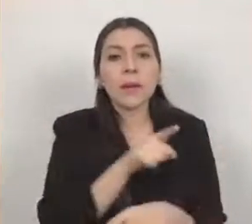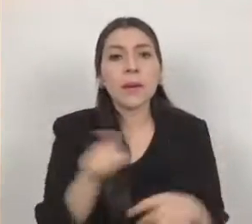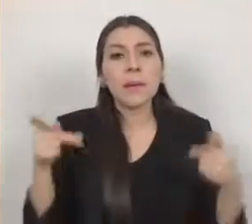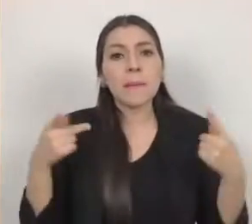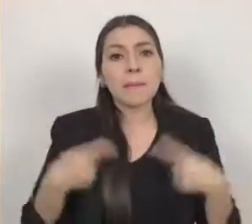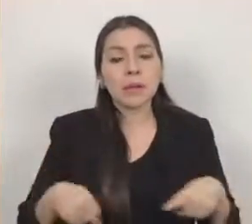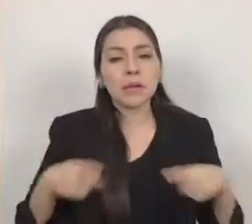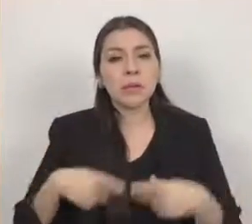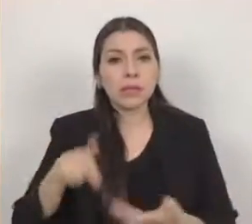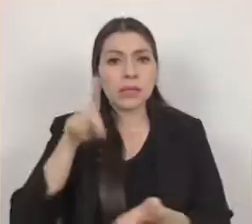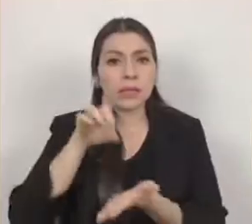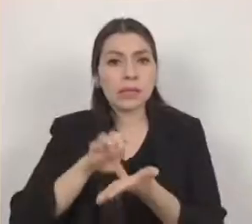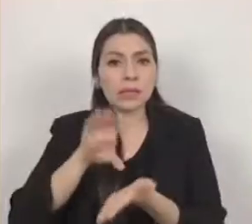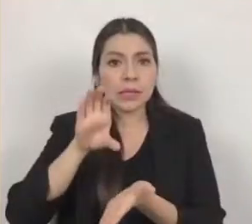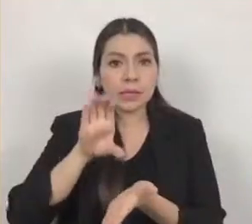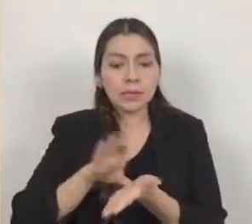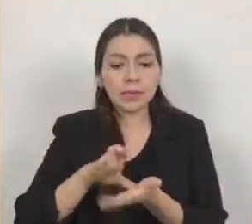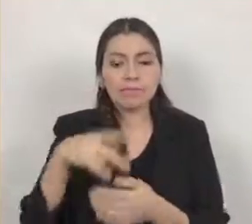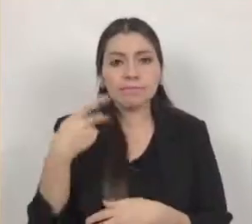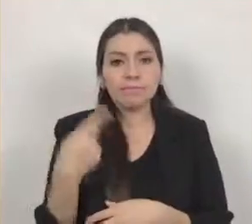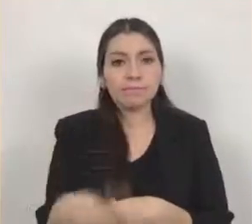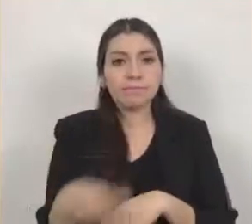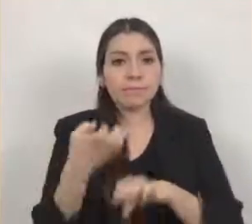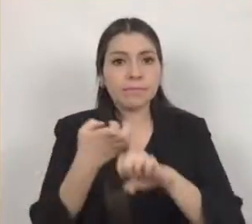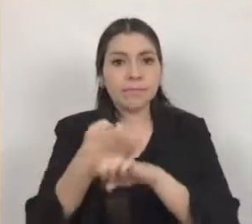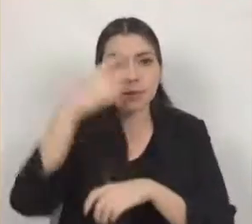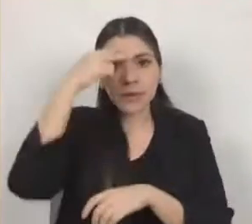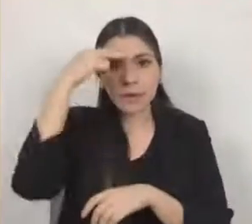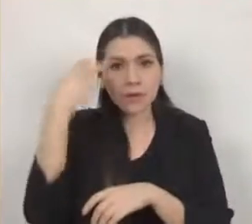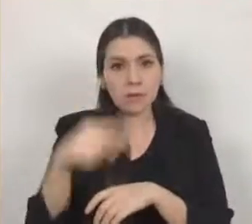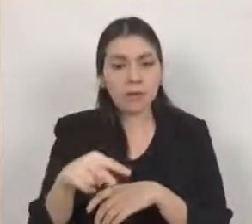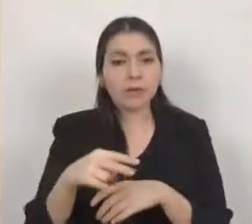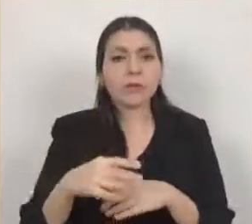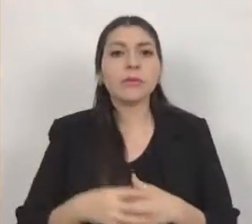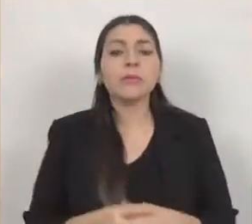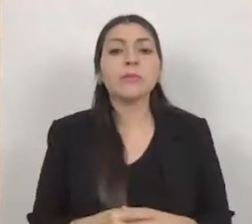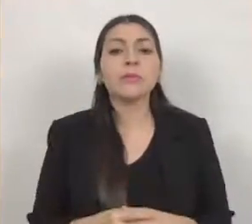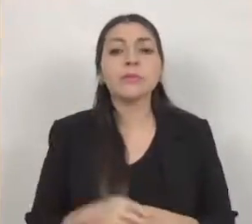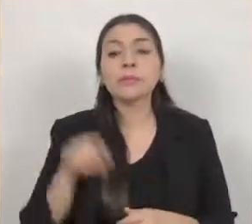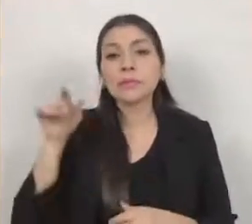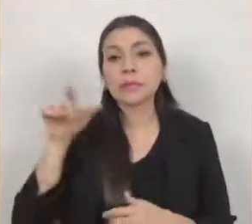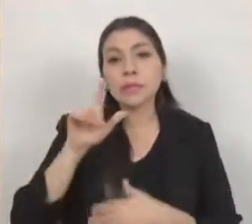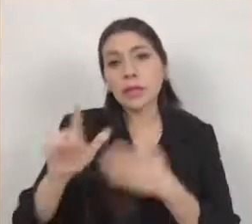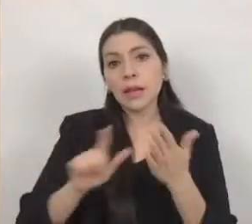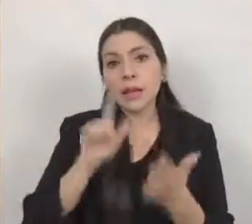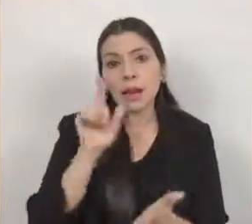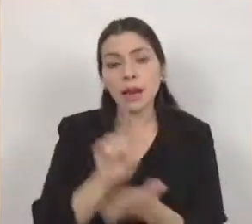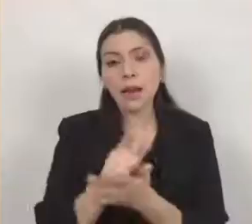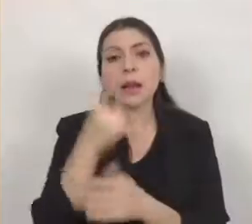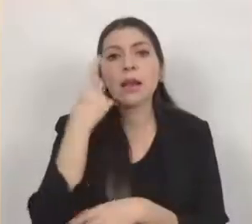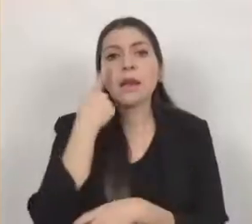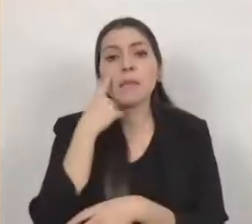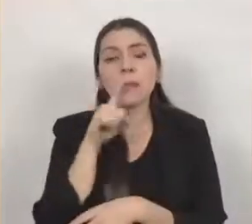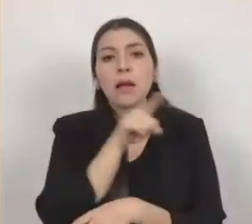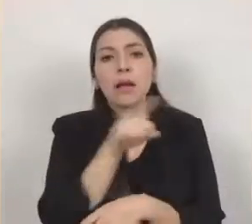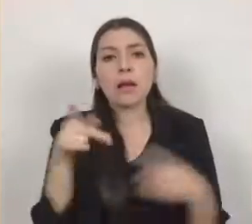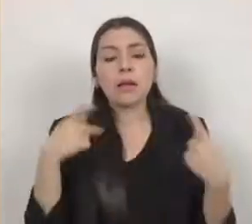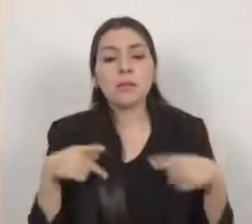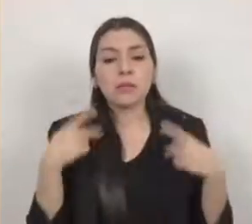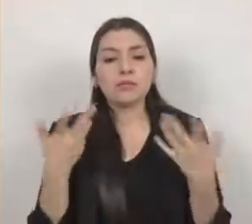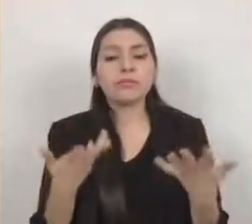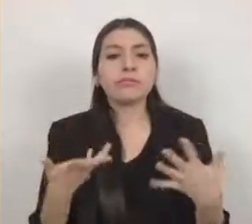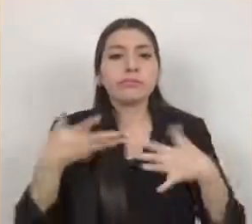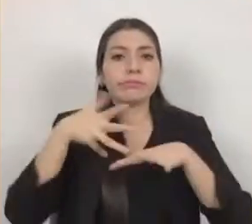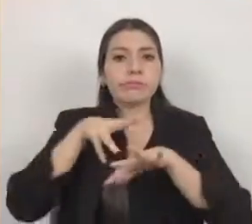estado de méxico ley que tiene el objeto de garantizar y proteger el goce e inclusión social de las personas con